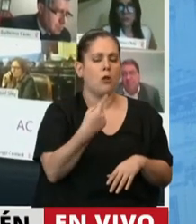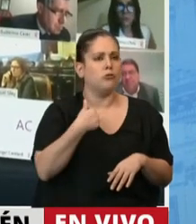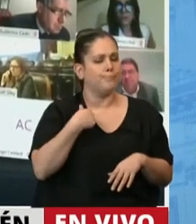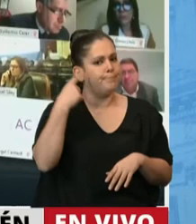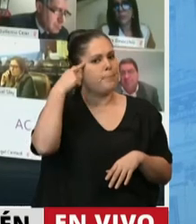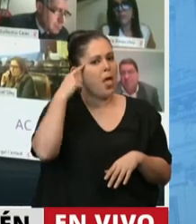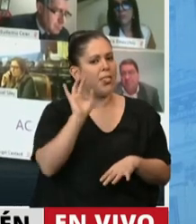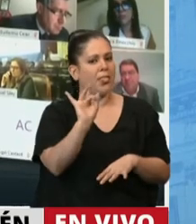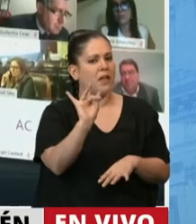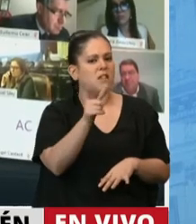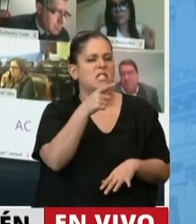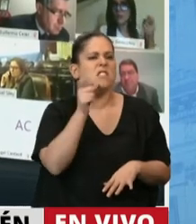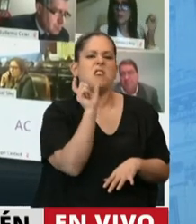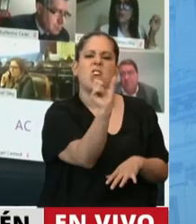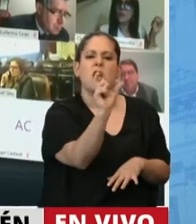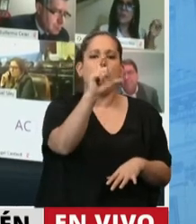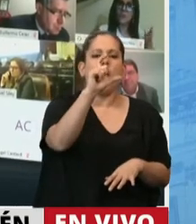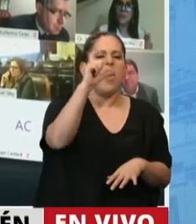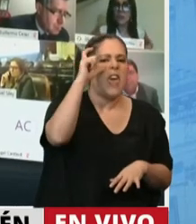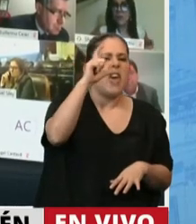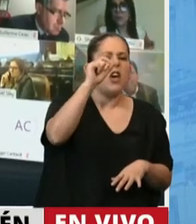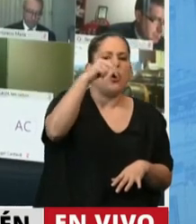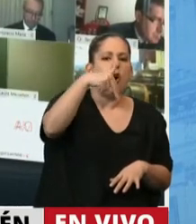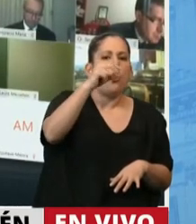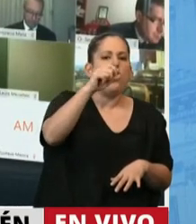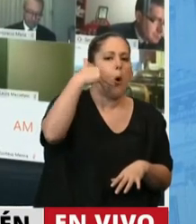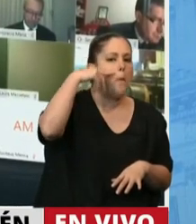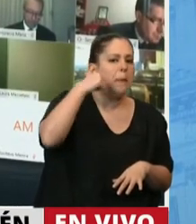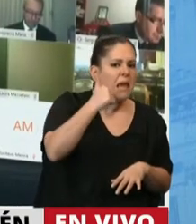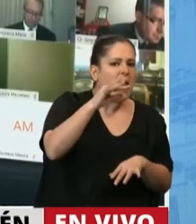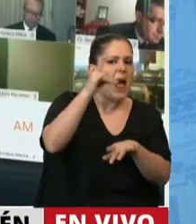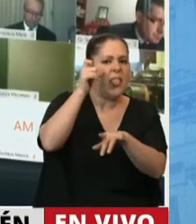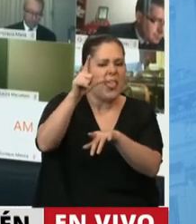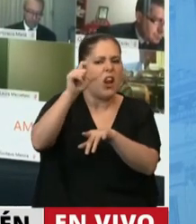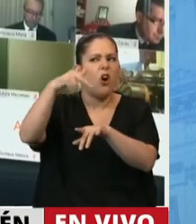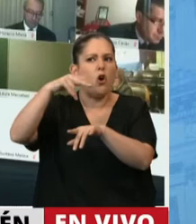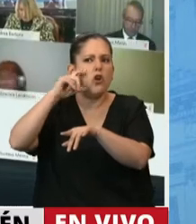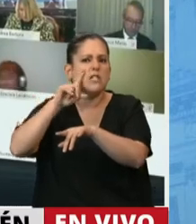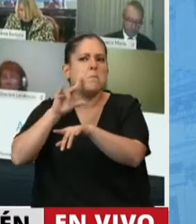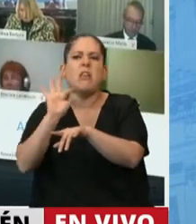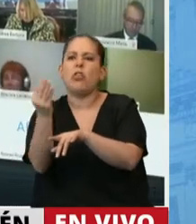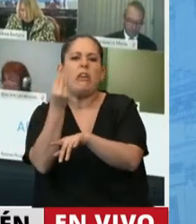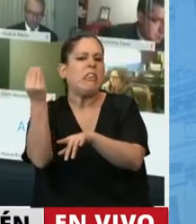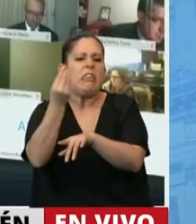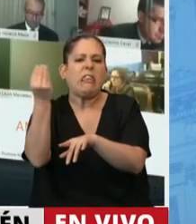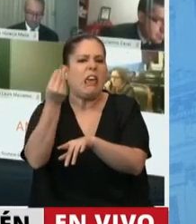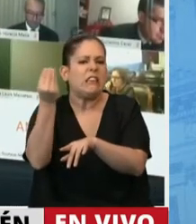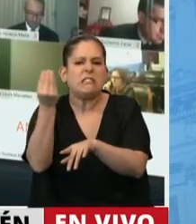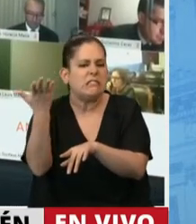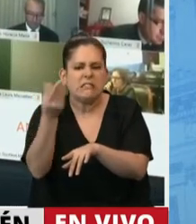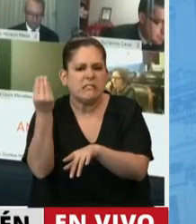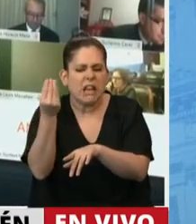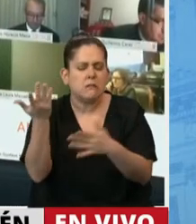comprender el concepto de economía, economía y conocimiento. Hoy, con el COVID-19 de por medio, todos